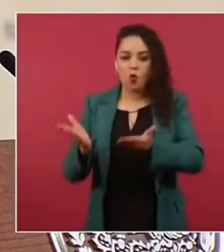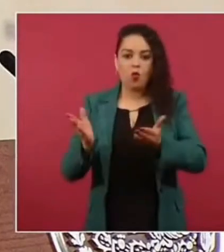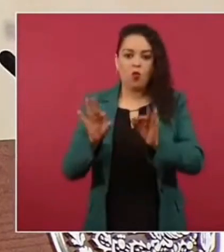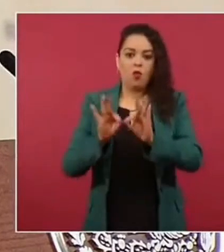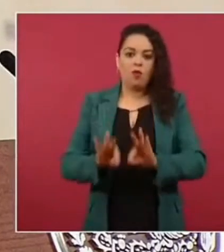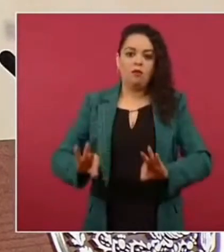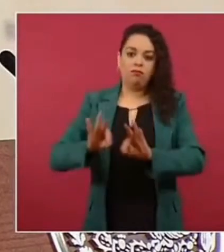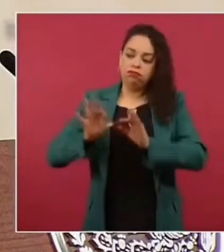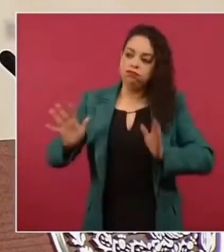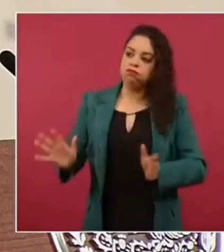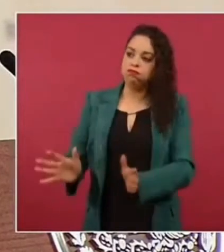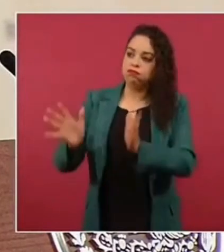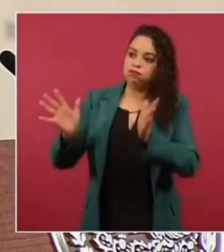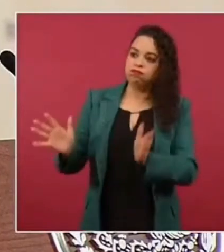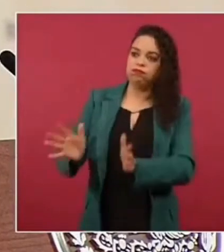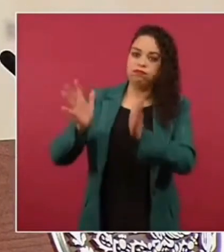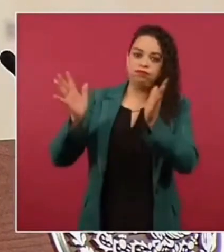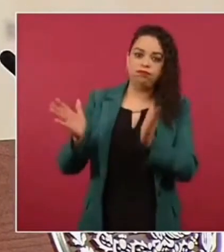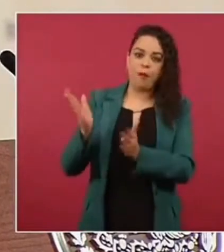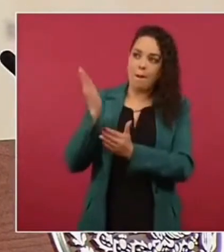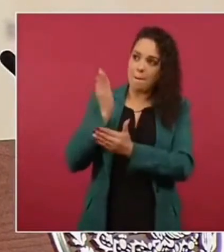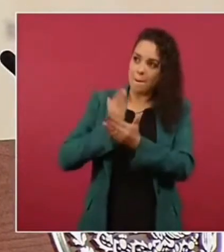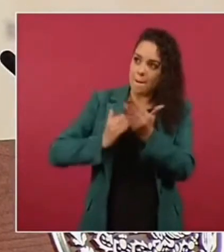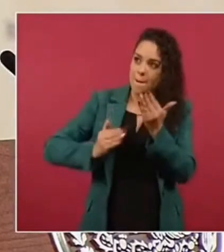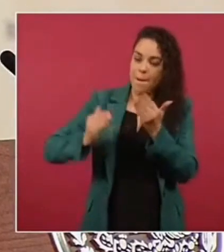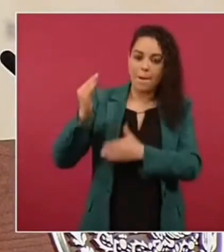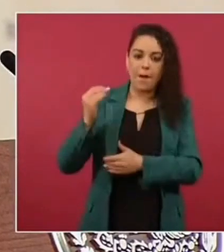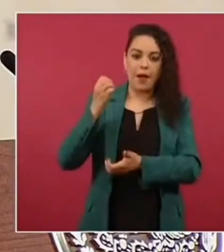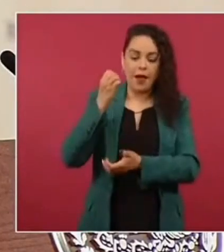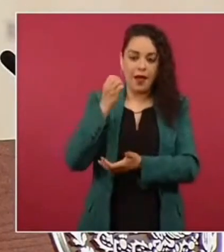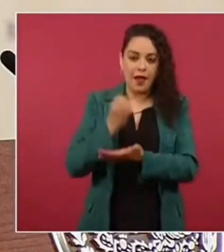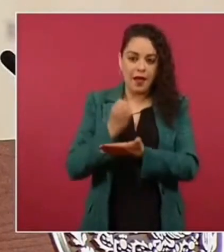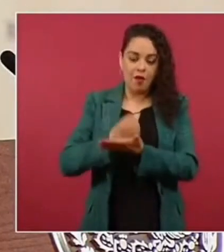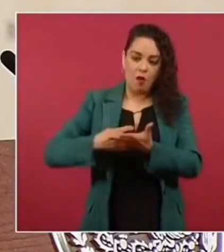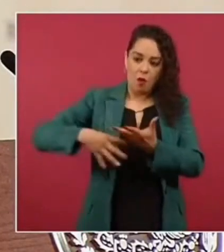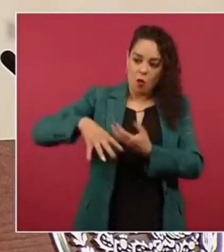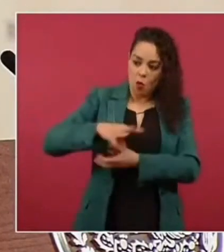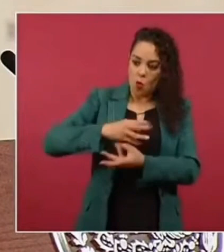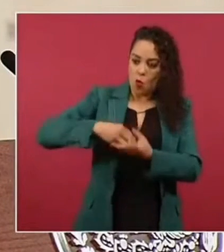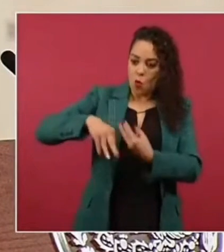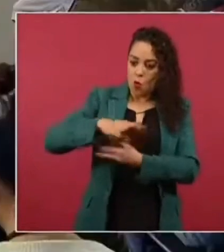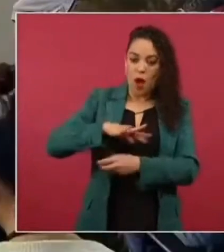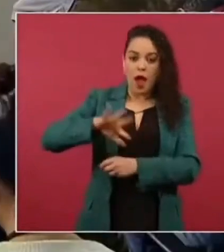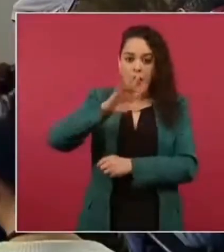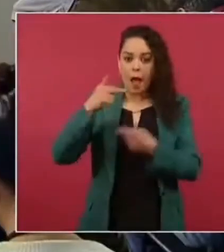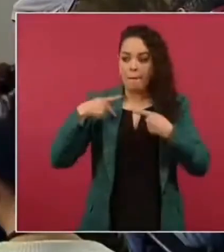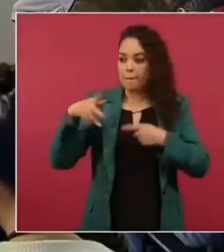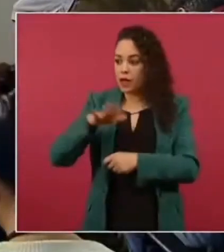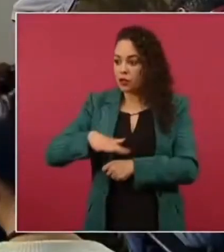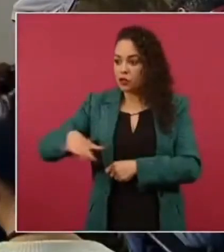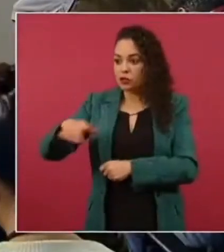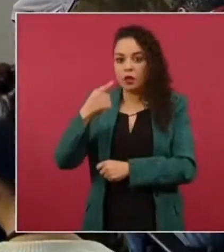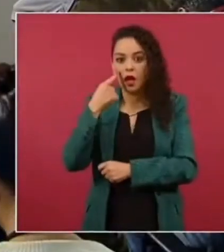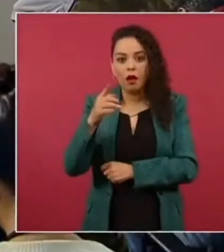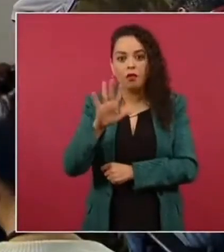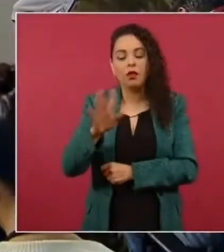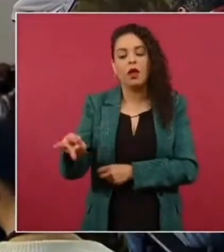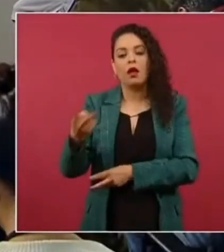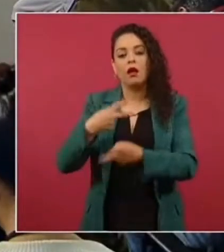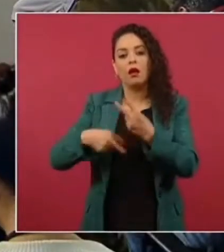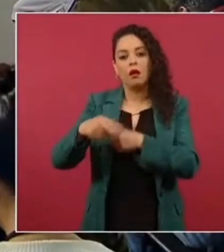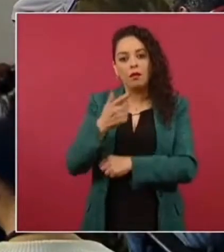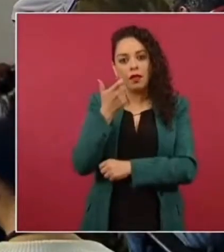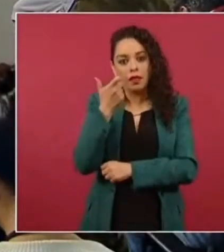una actividad económica que las comunidades empiezan a ver ingresos y a ver mejorar sus condiciones de vida